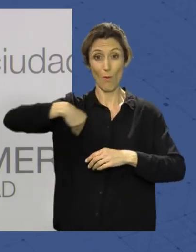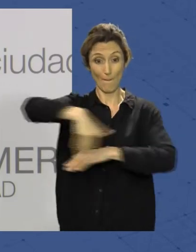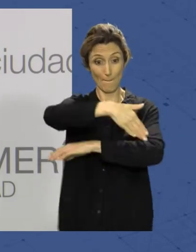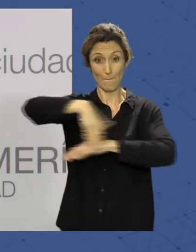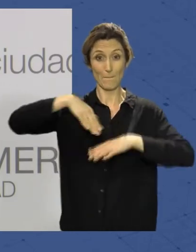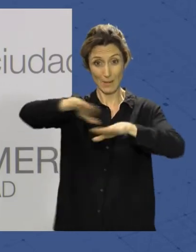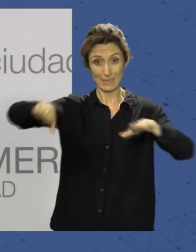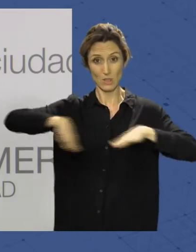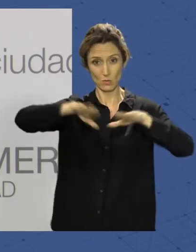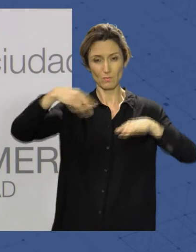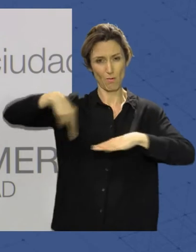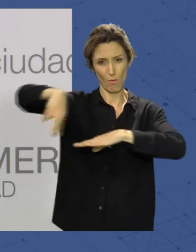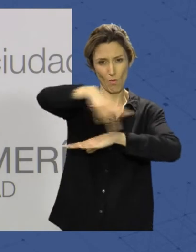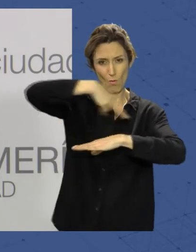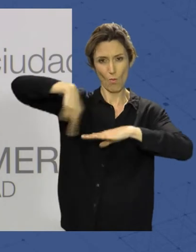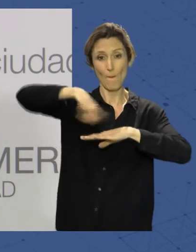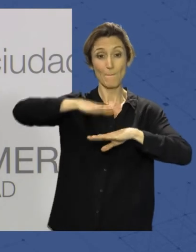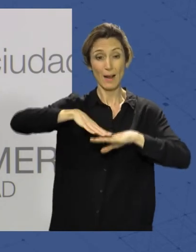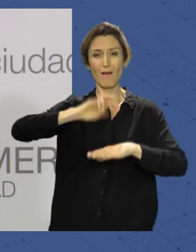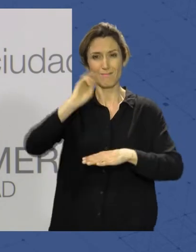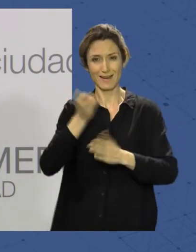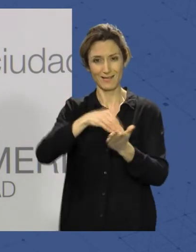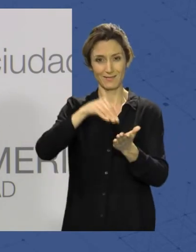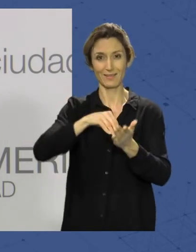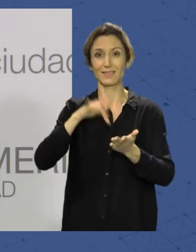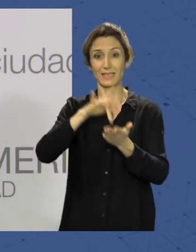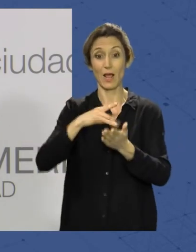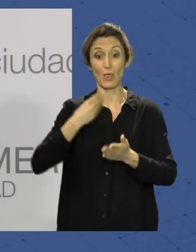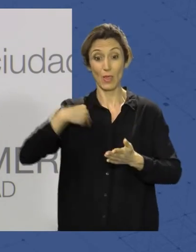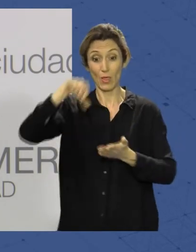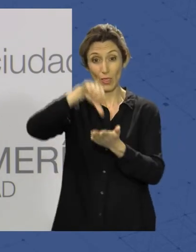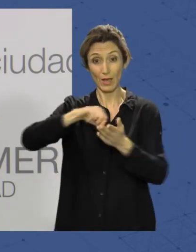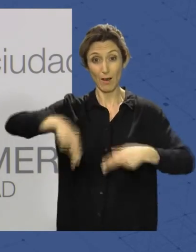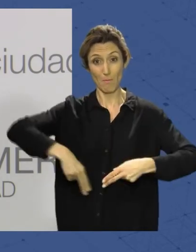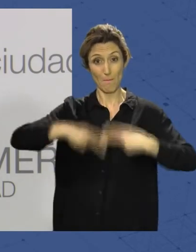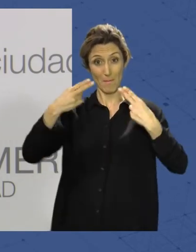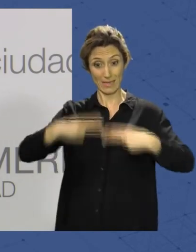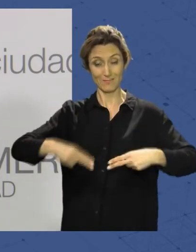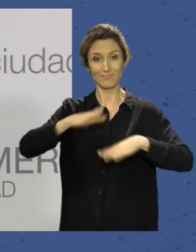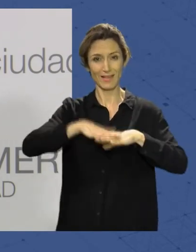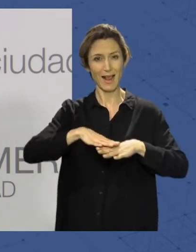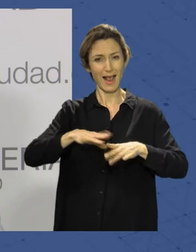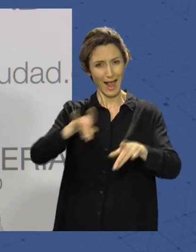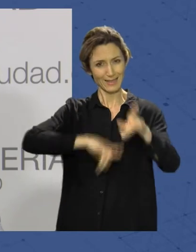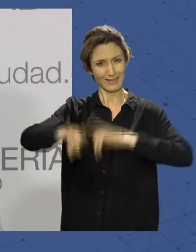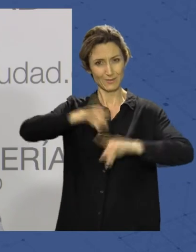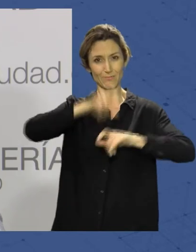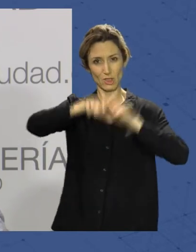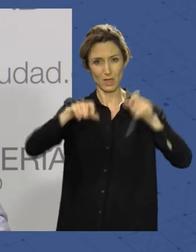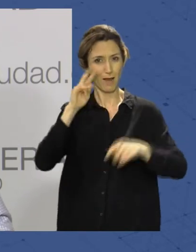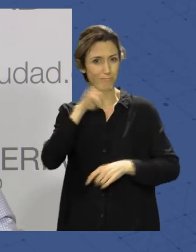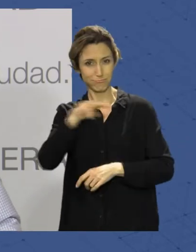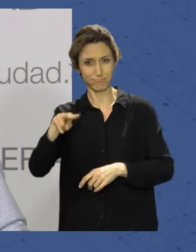intención de que pasen varias veces por el punto de transición y meta para que sean mucho más atractivos para el público. Yo desde el